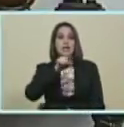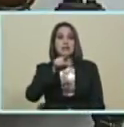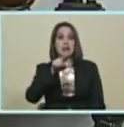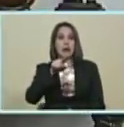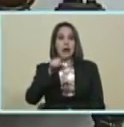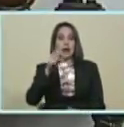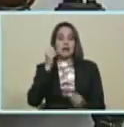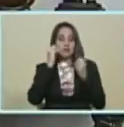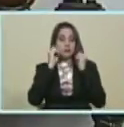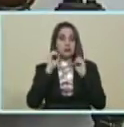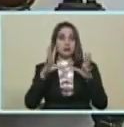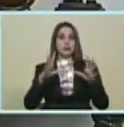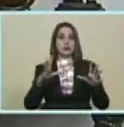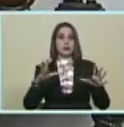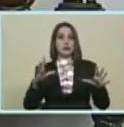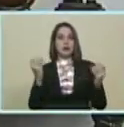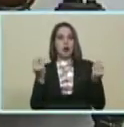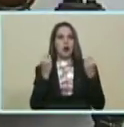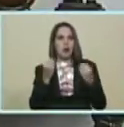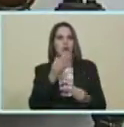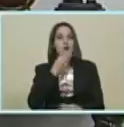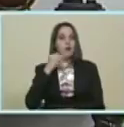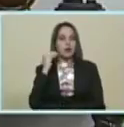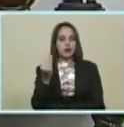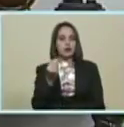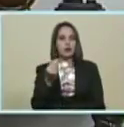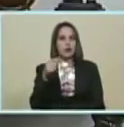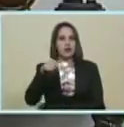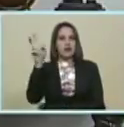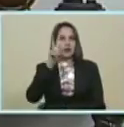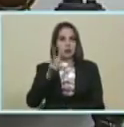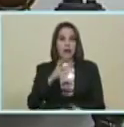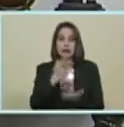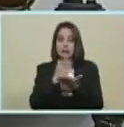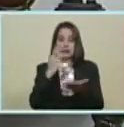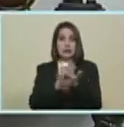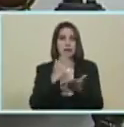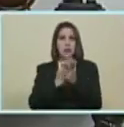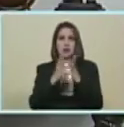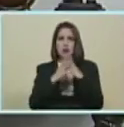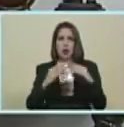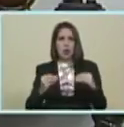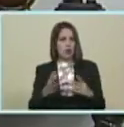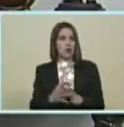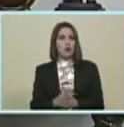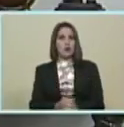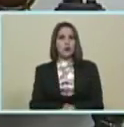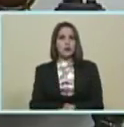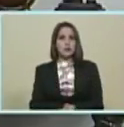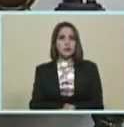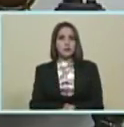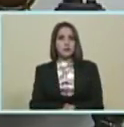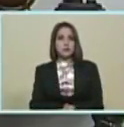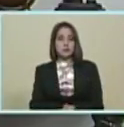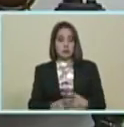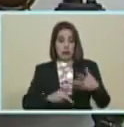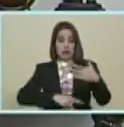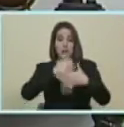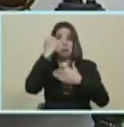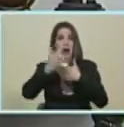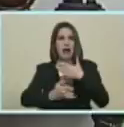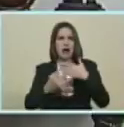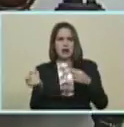juventud brillante... ...de nuestra Venezuela... ...ahí la tenemos... ...siempre... ...en todas las tareas... ...en la tarea... ...del Plan Chamba